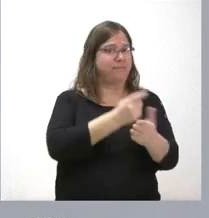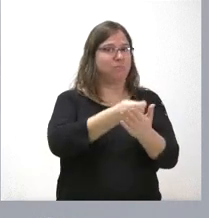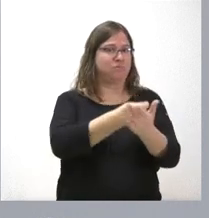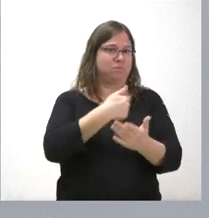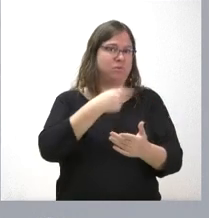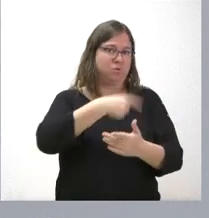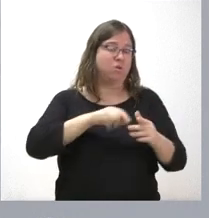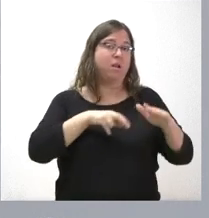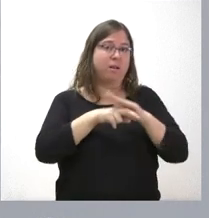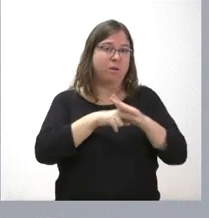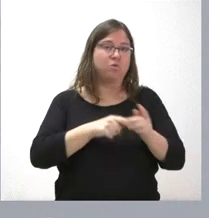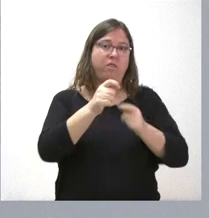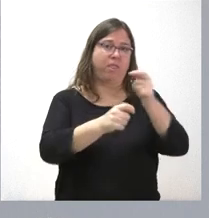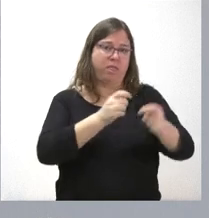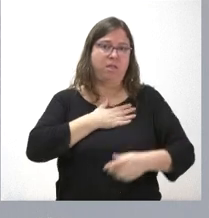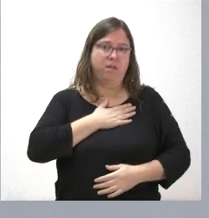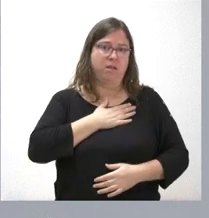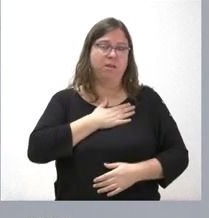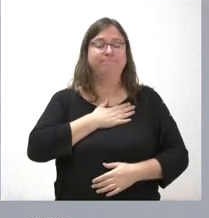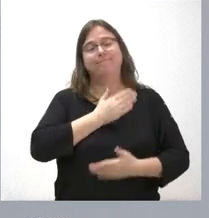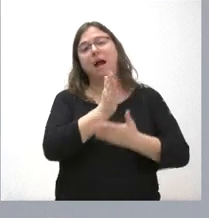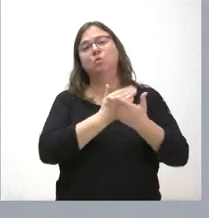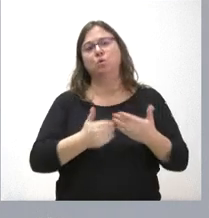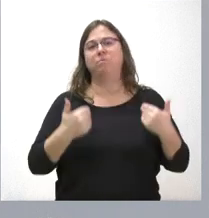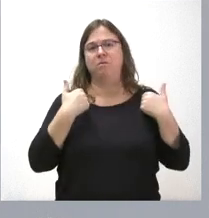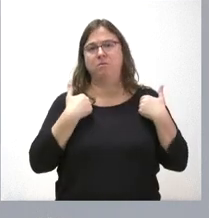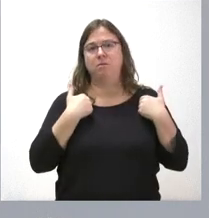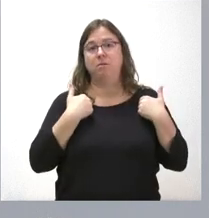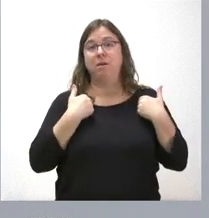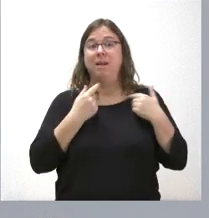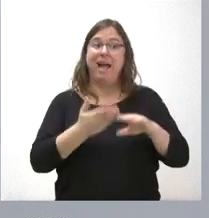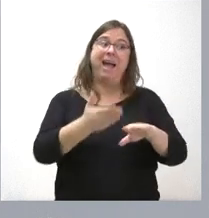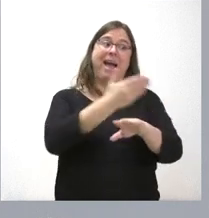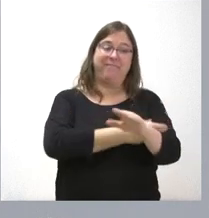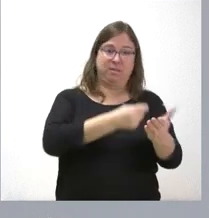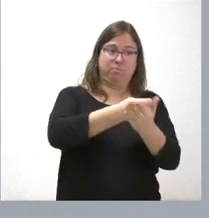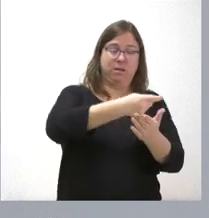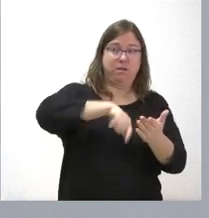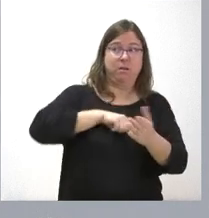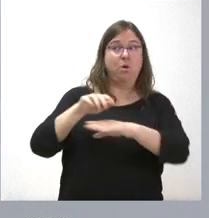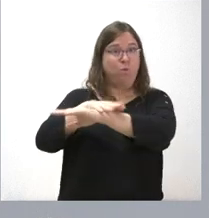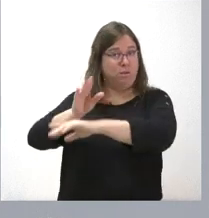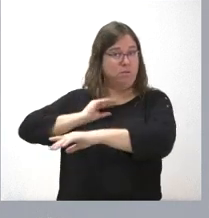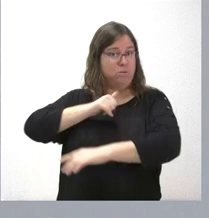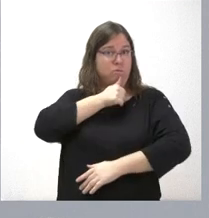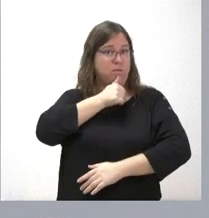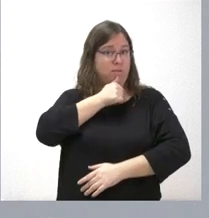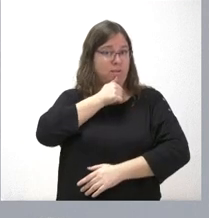los recursos que nos corresponde de ámbito autonómico, pero nos ha tocado adelantar los del Gobierno, que todavía no hemos recibido, para que el servicio se pudiera prestar.